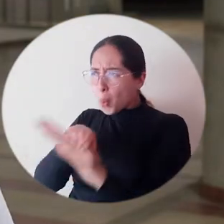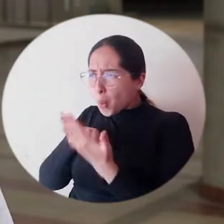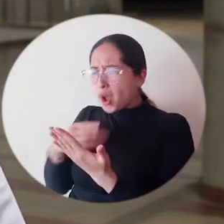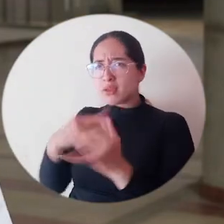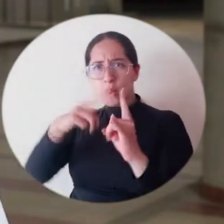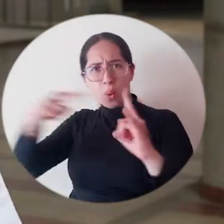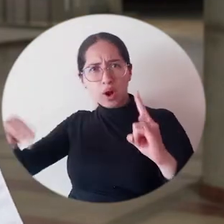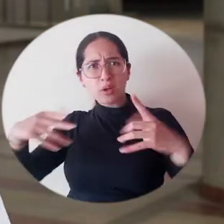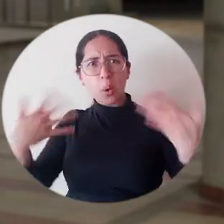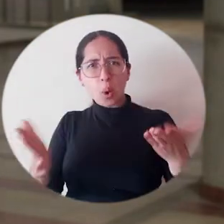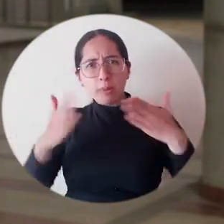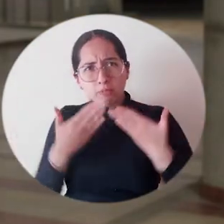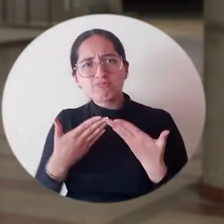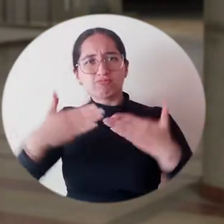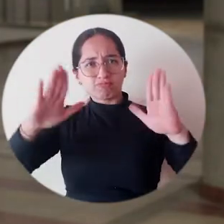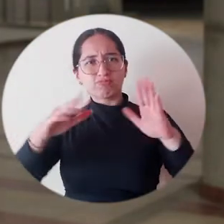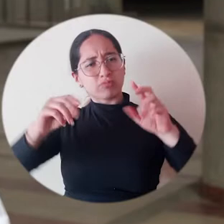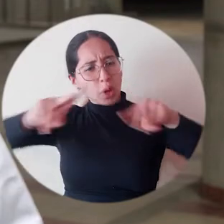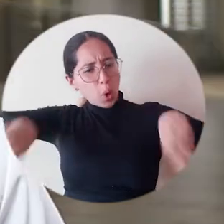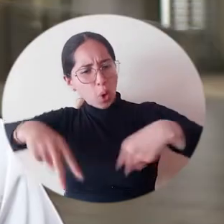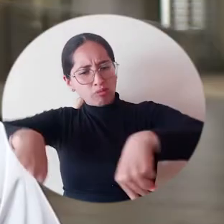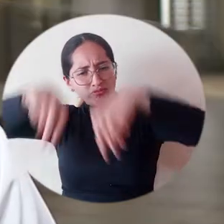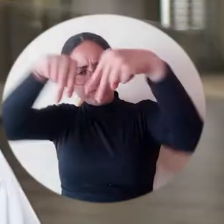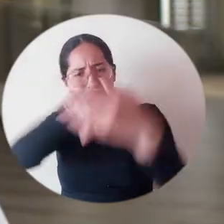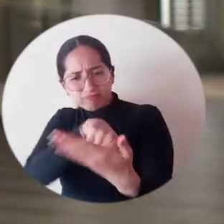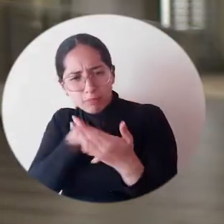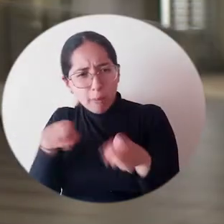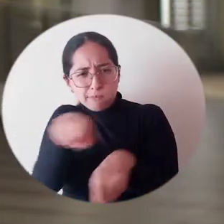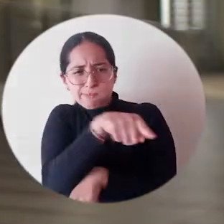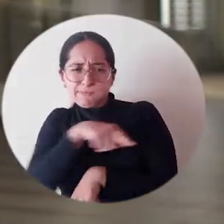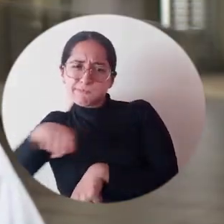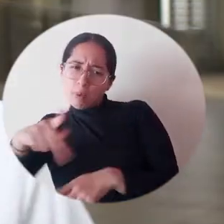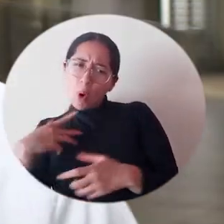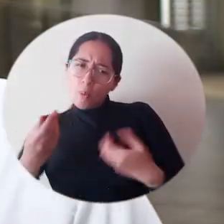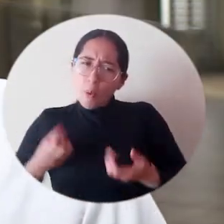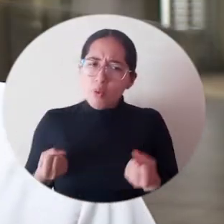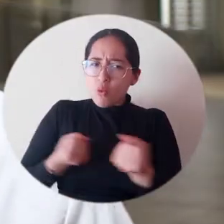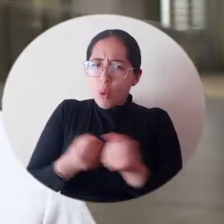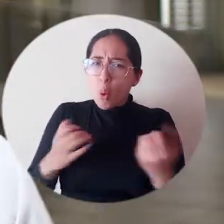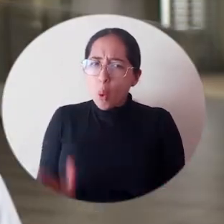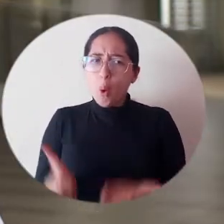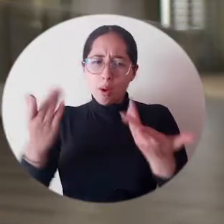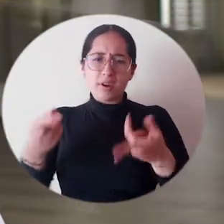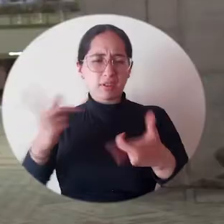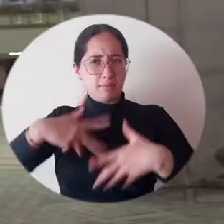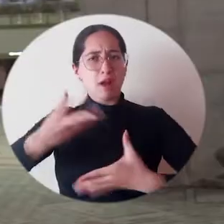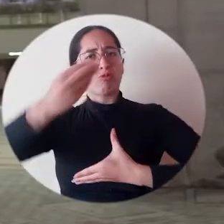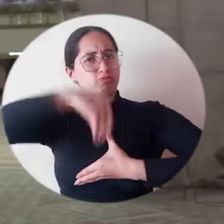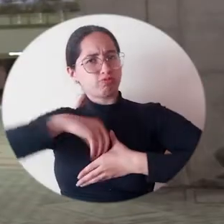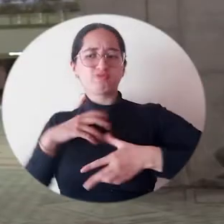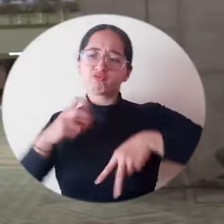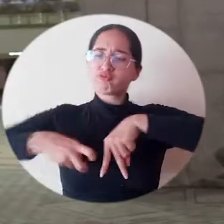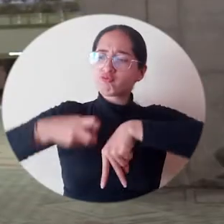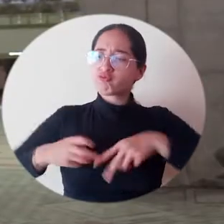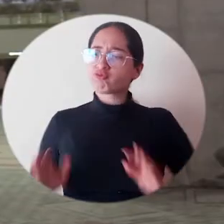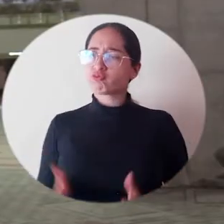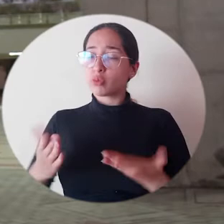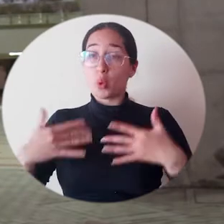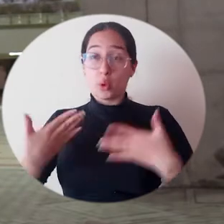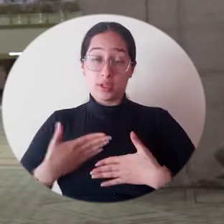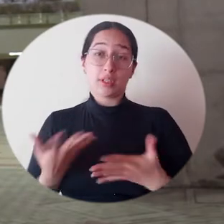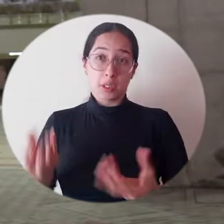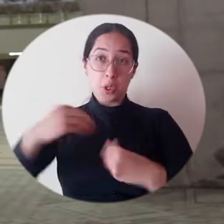muestra a la sociedad como tal toda la educación que recibimos, todo el carácter también que recibimos. Tengo tanto que